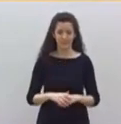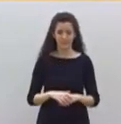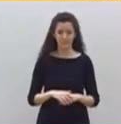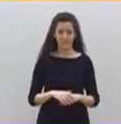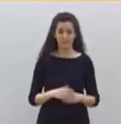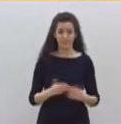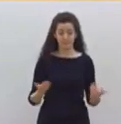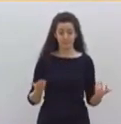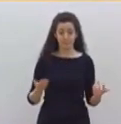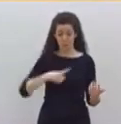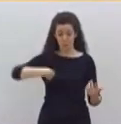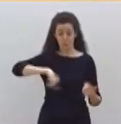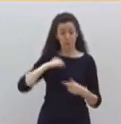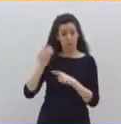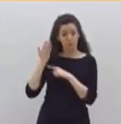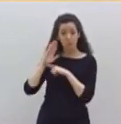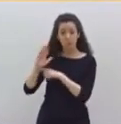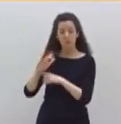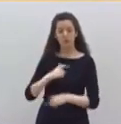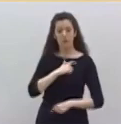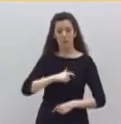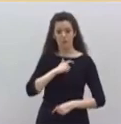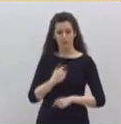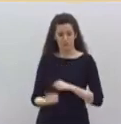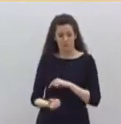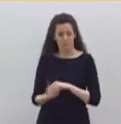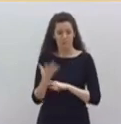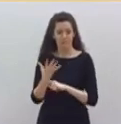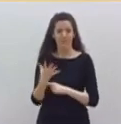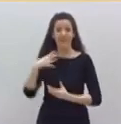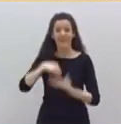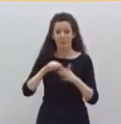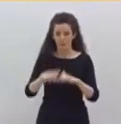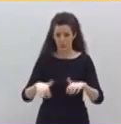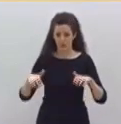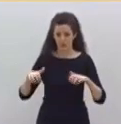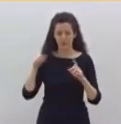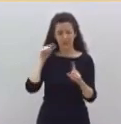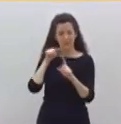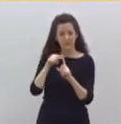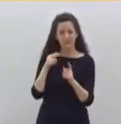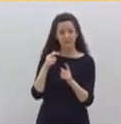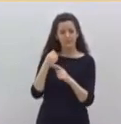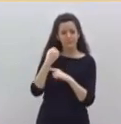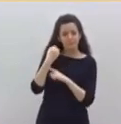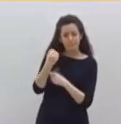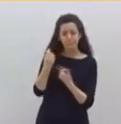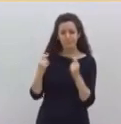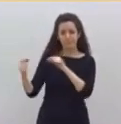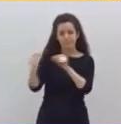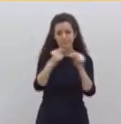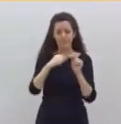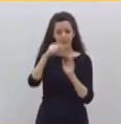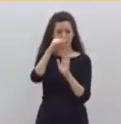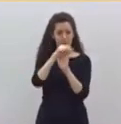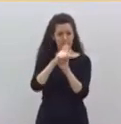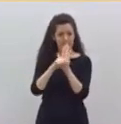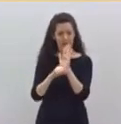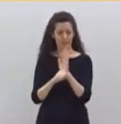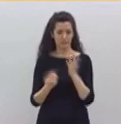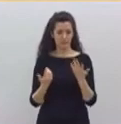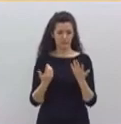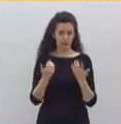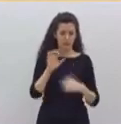comisión en el Congreso. En la que podamos debatir y aprobar medidas por la recuperación de la prosperidad nacional. Con luz y taquígrafos. Con la